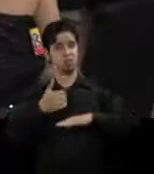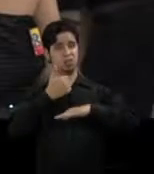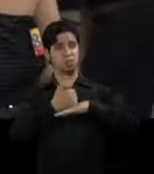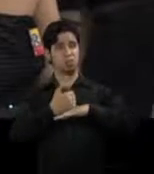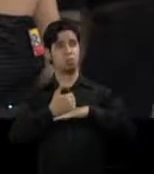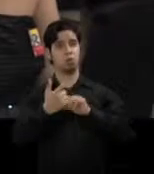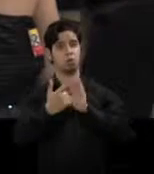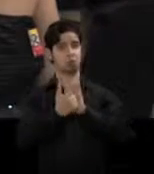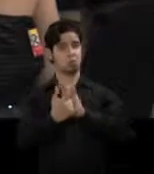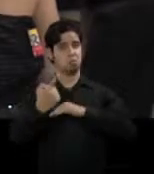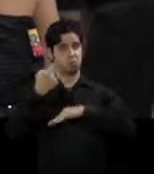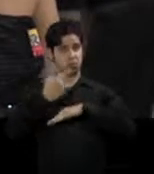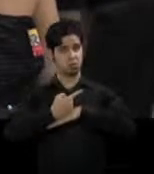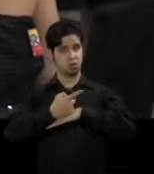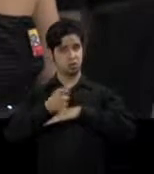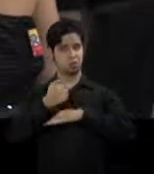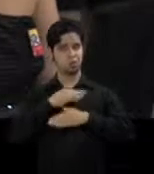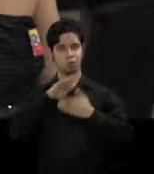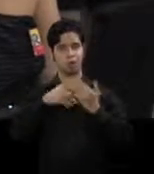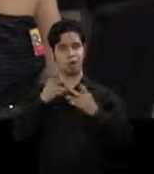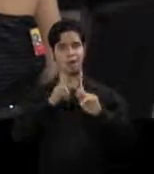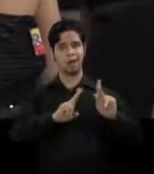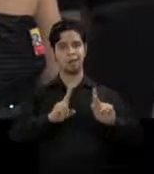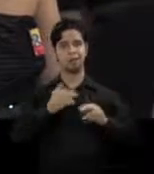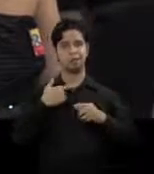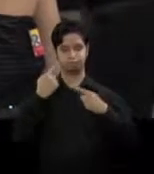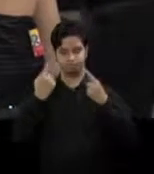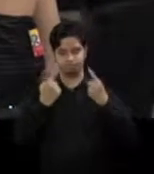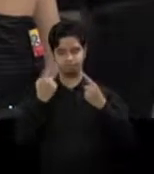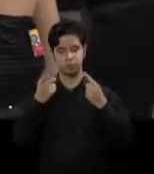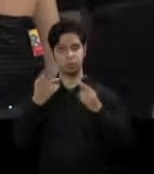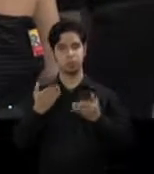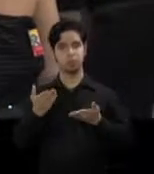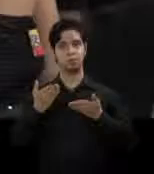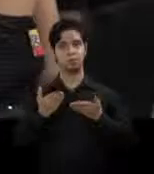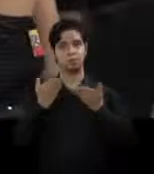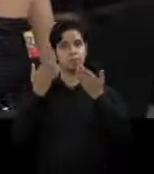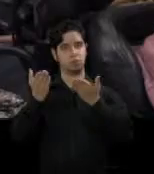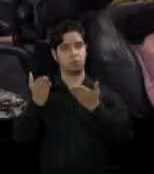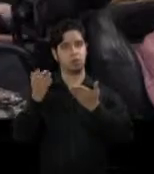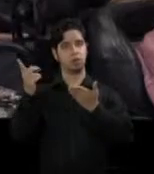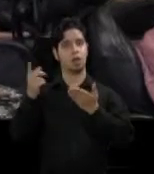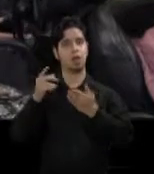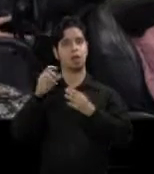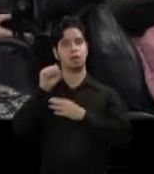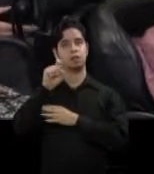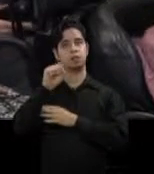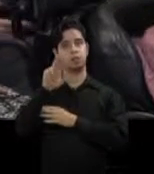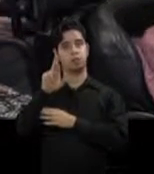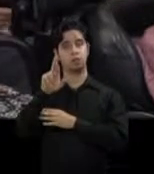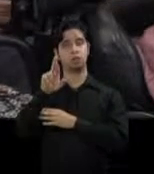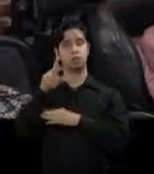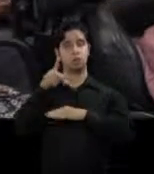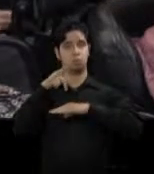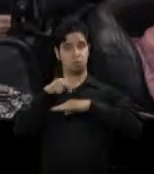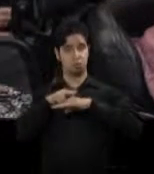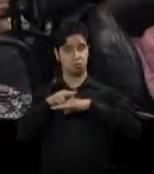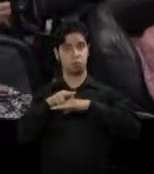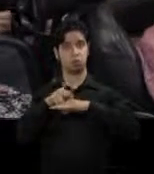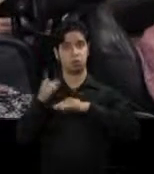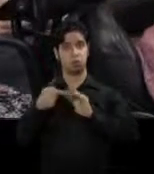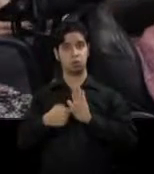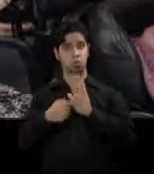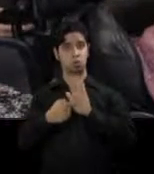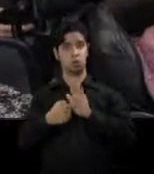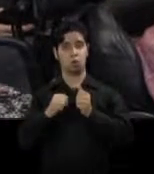donde se llama la reflexión sobre los servicios que da CER de Puerto Rico, una institución que es emblema de cómo se atienden